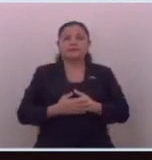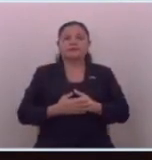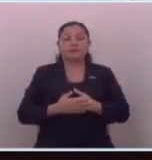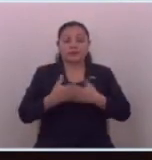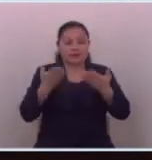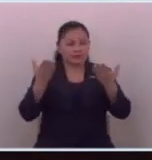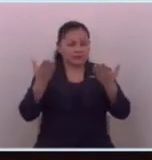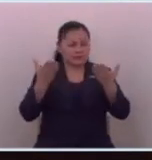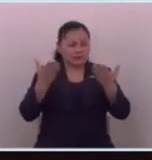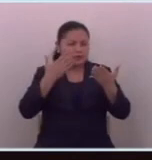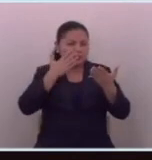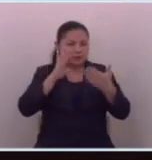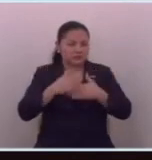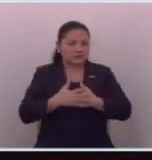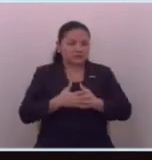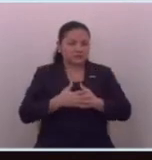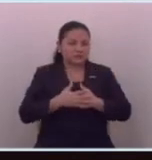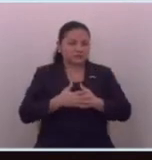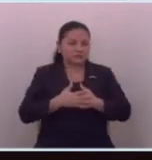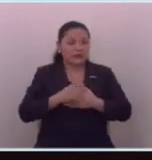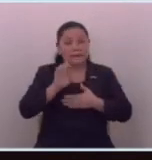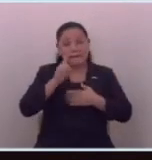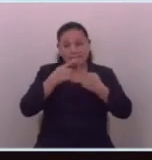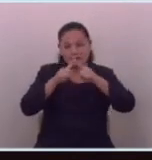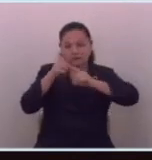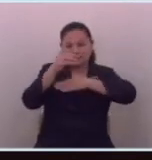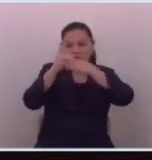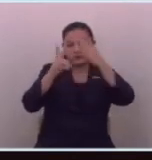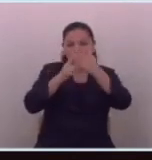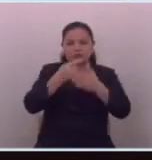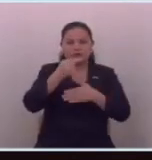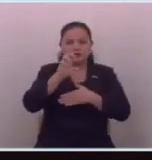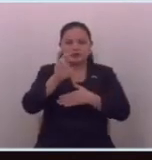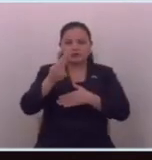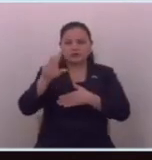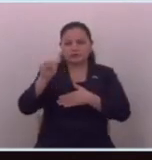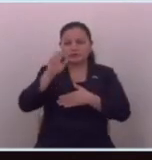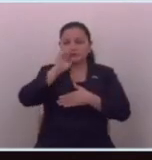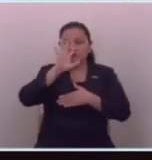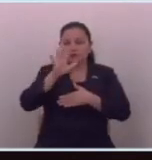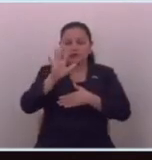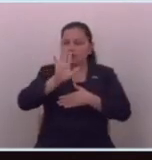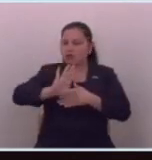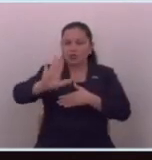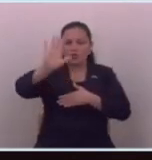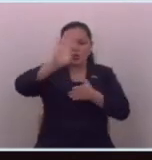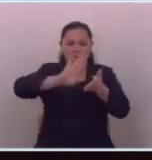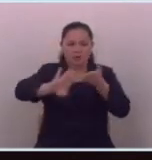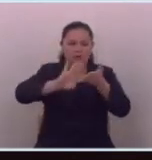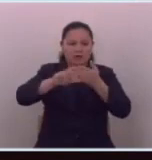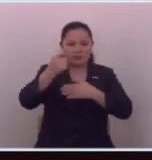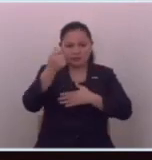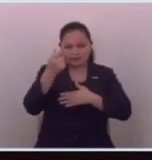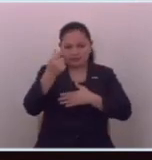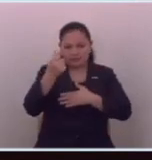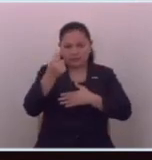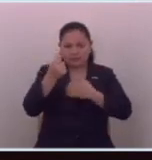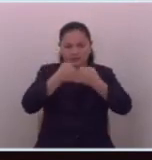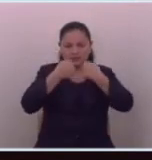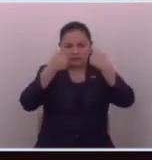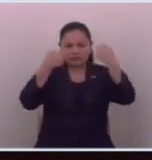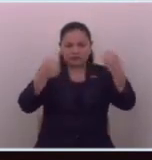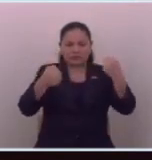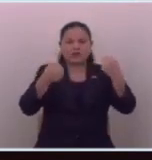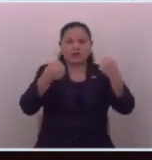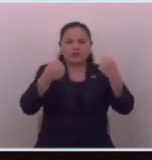exceptuando al diputado Guevara como él dijo nunca cobró un 5 en el periódico El